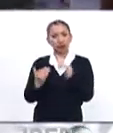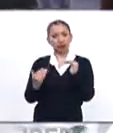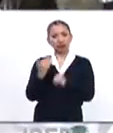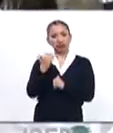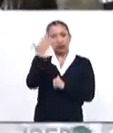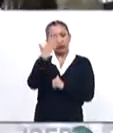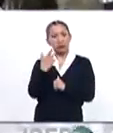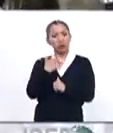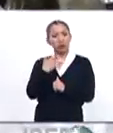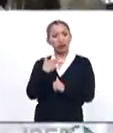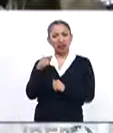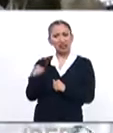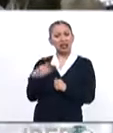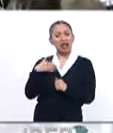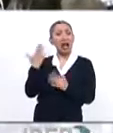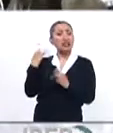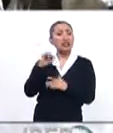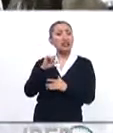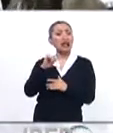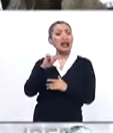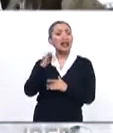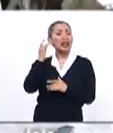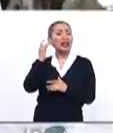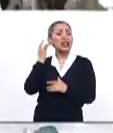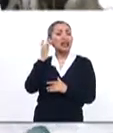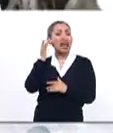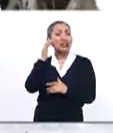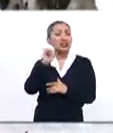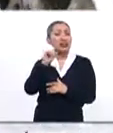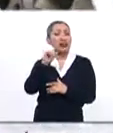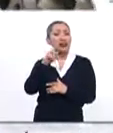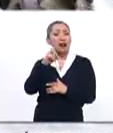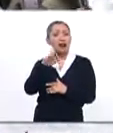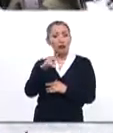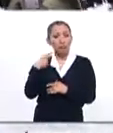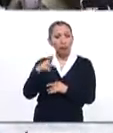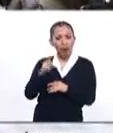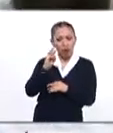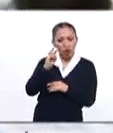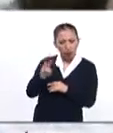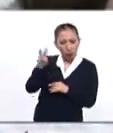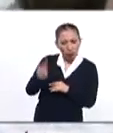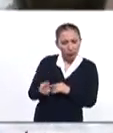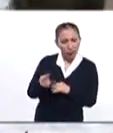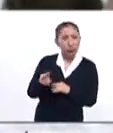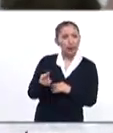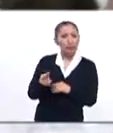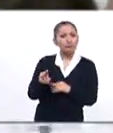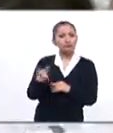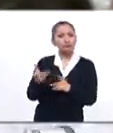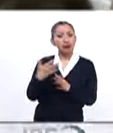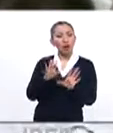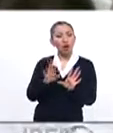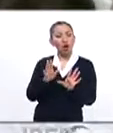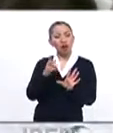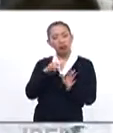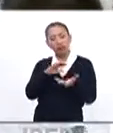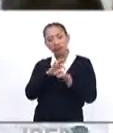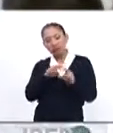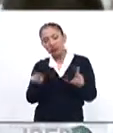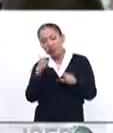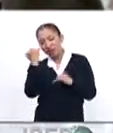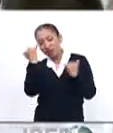que fue alcalde de San Salvador, pero que sí disrumpe la arquitectura